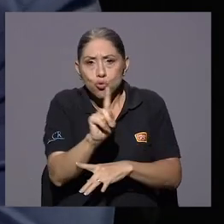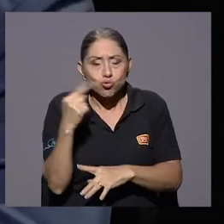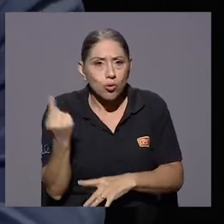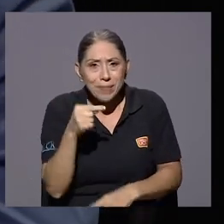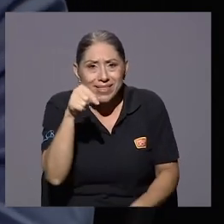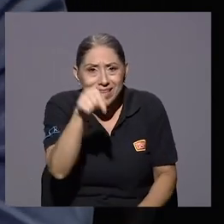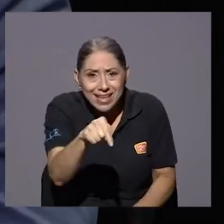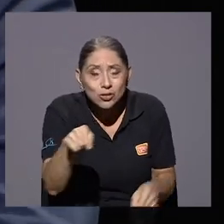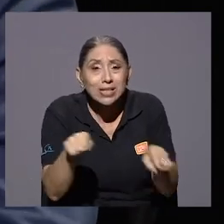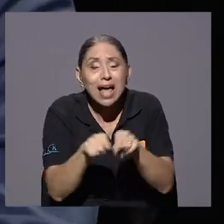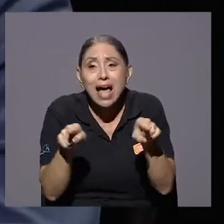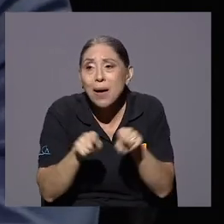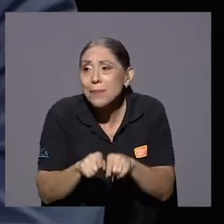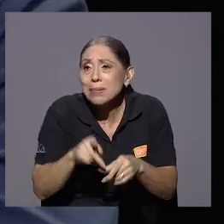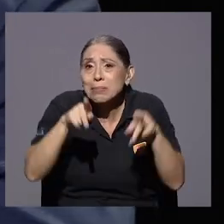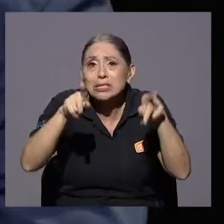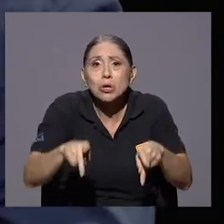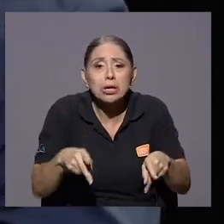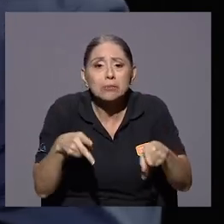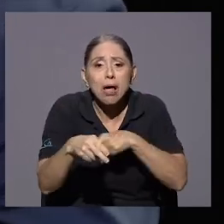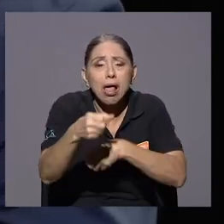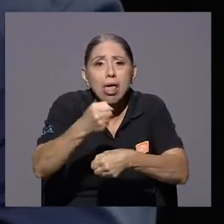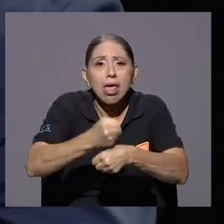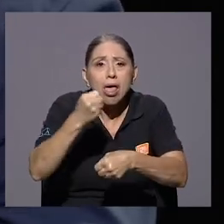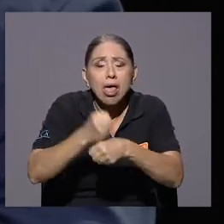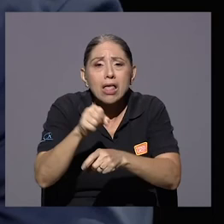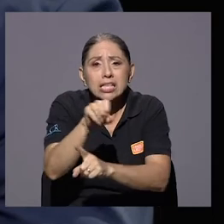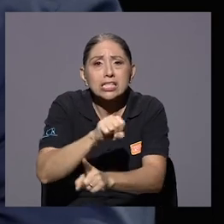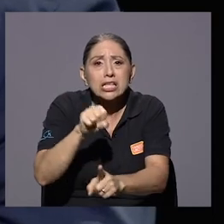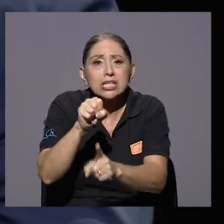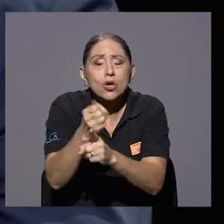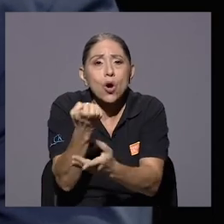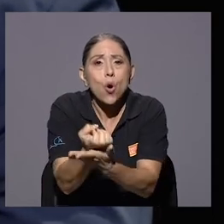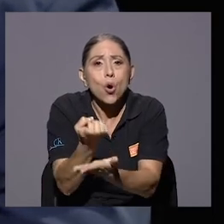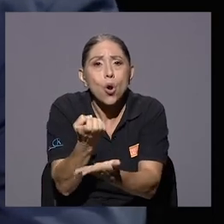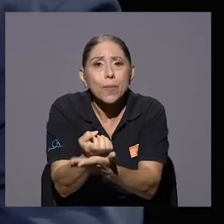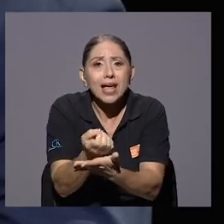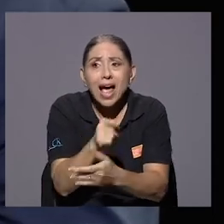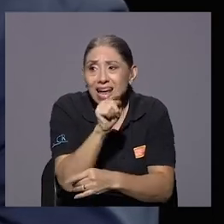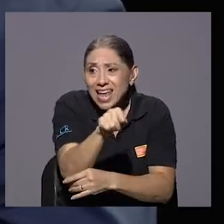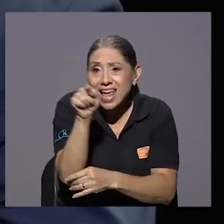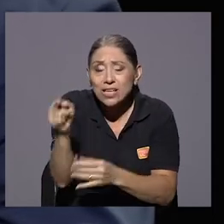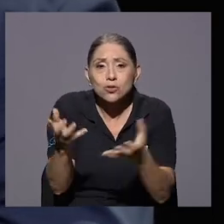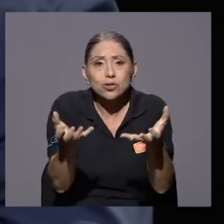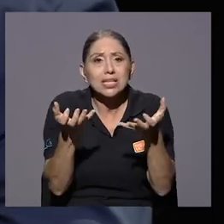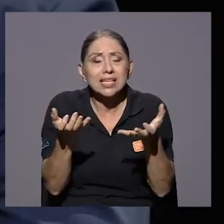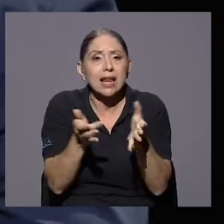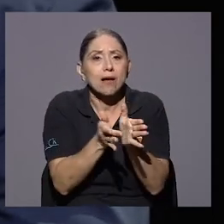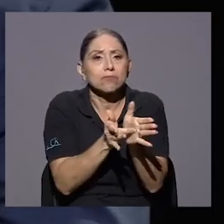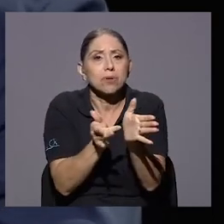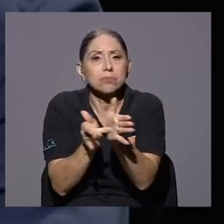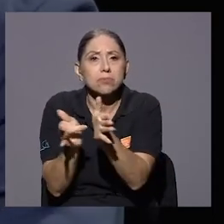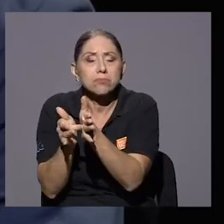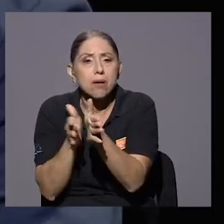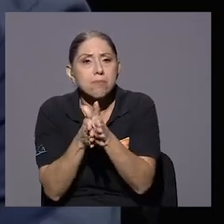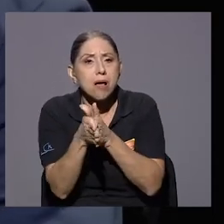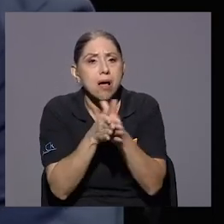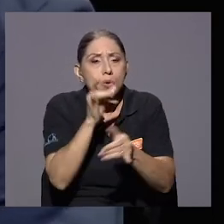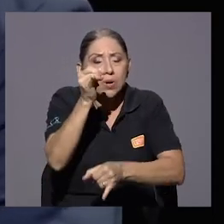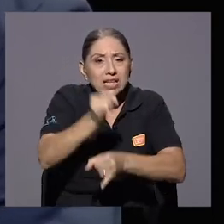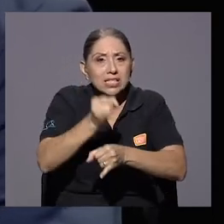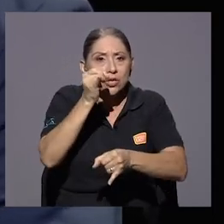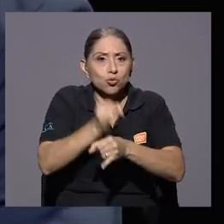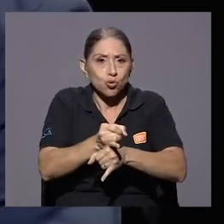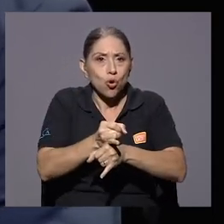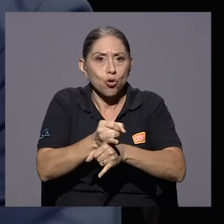económica y social, quisieran sacar provecho de una institución, que es evaluarte nuestra democracia, como en la caja de costarricenses y seguro